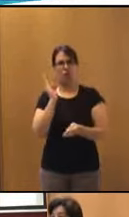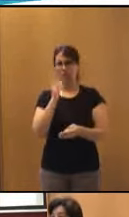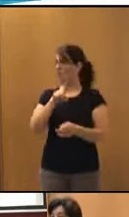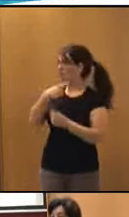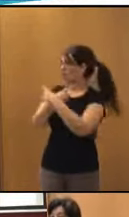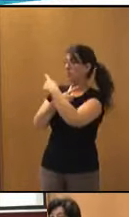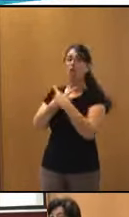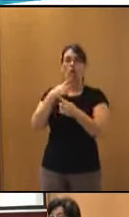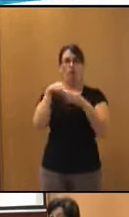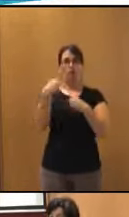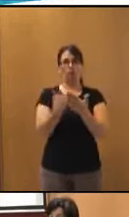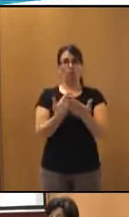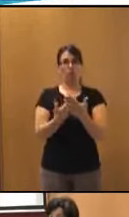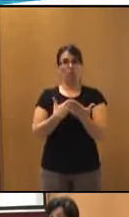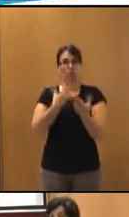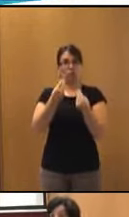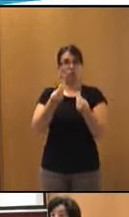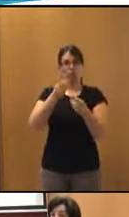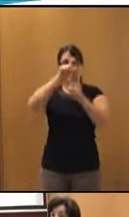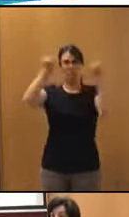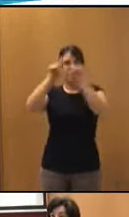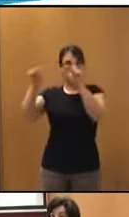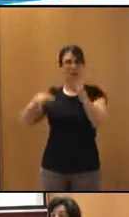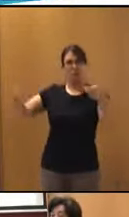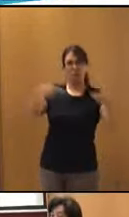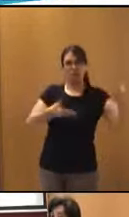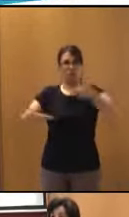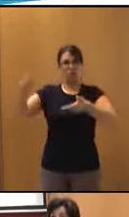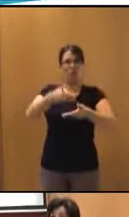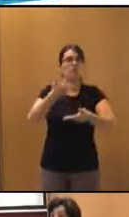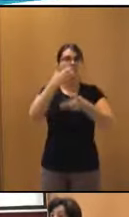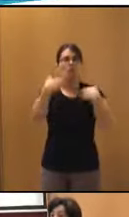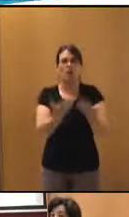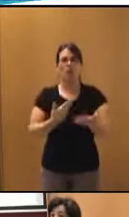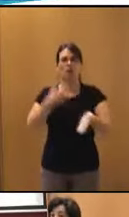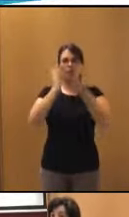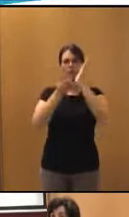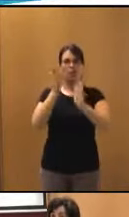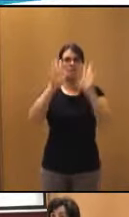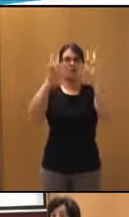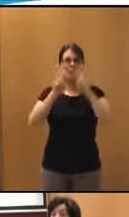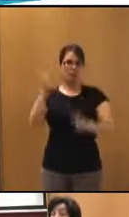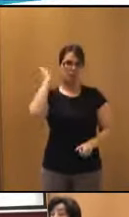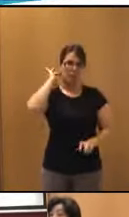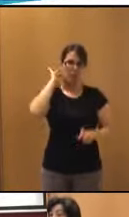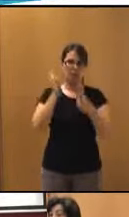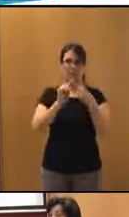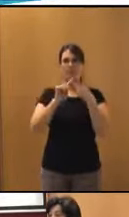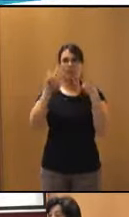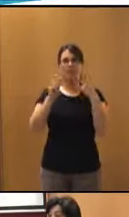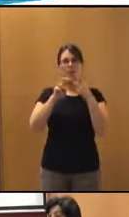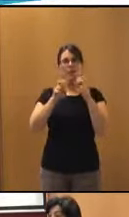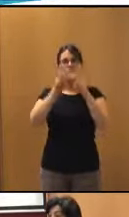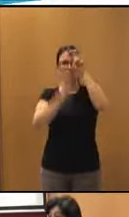a través de muchas de las aportaciones que se han hecho en la rehabilitación en daño cerebral, en la rehabilitación en lesión medular, en la